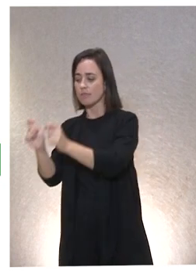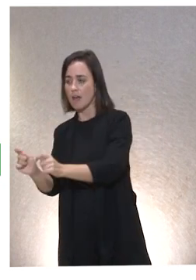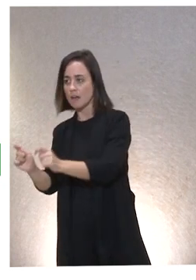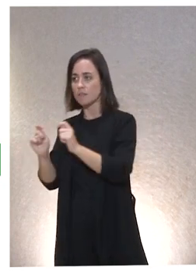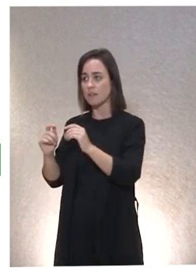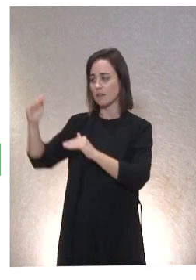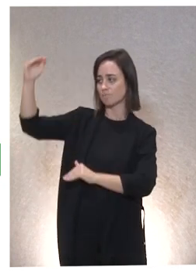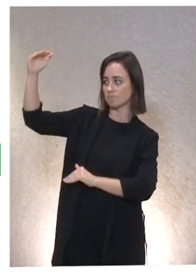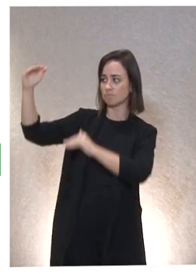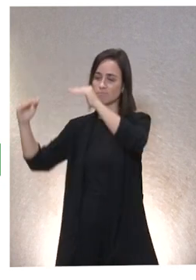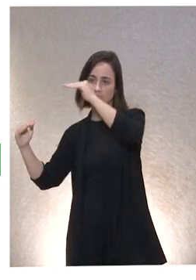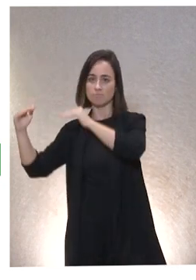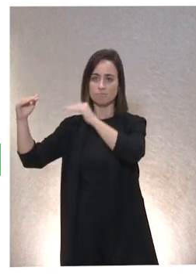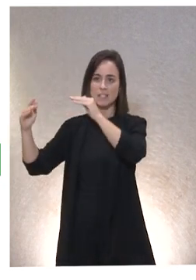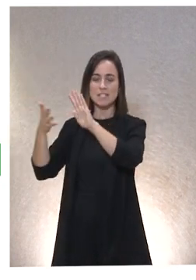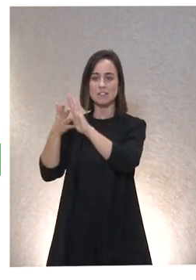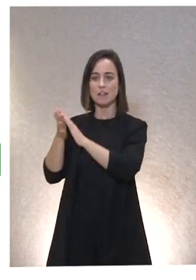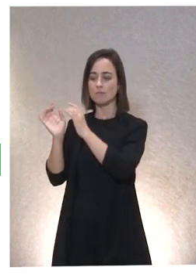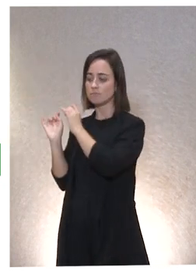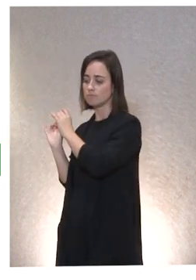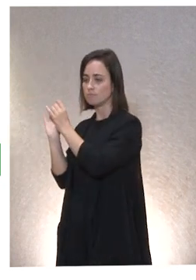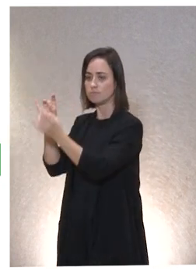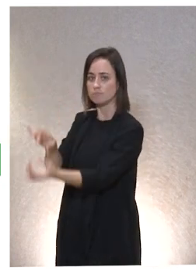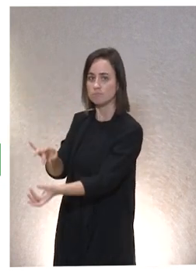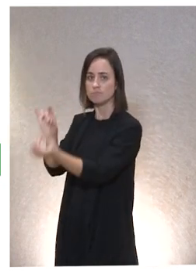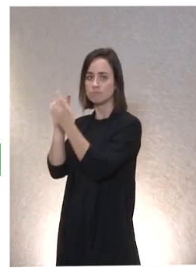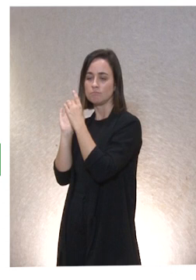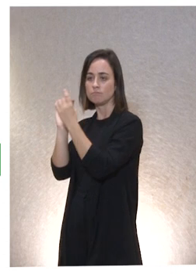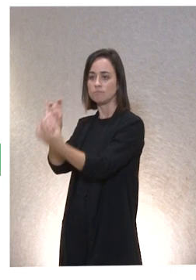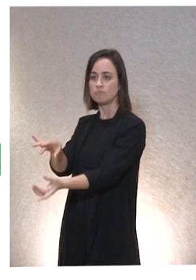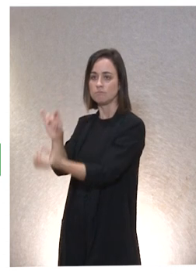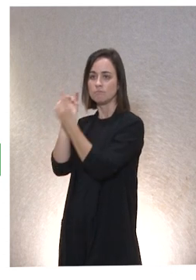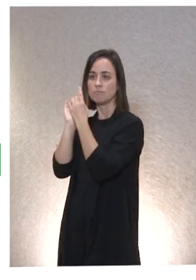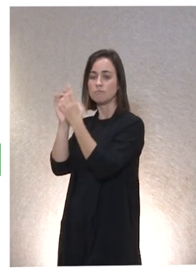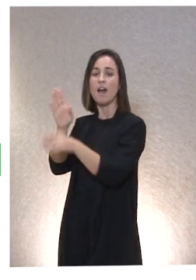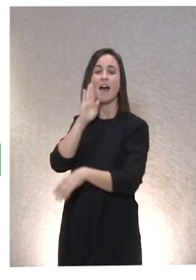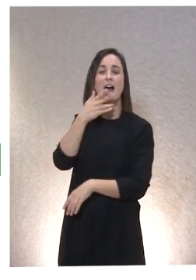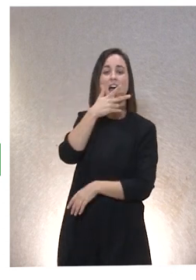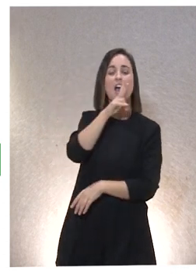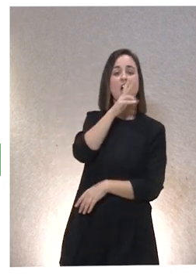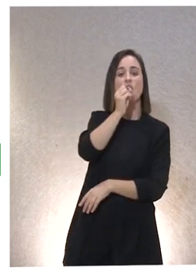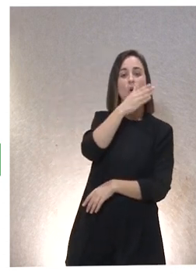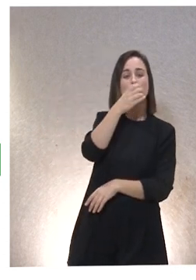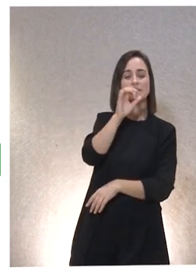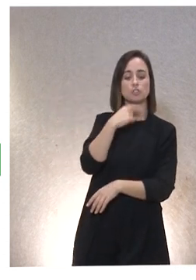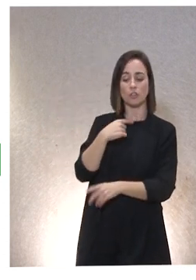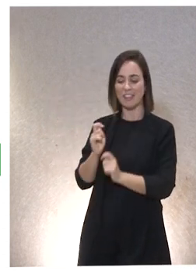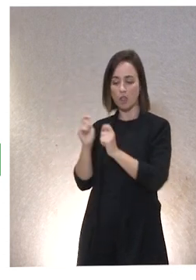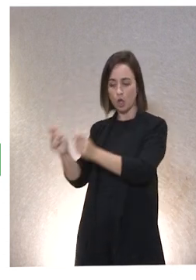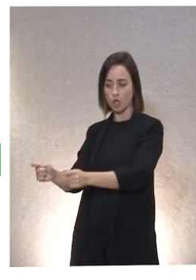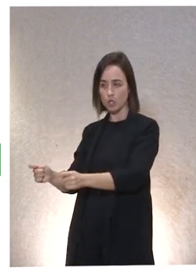Tenemos reciprocidad, pero no tenemos la reciprocidad del Hobbes que hemos visto. Yo te doy